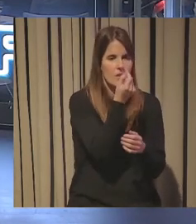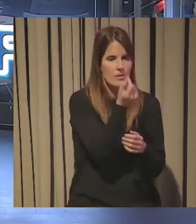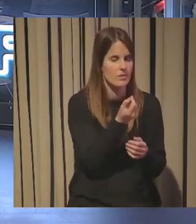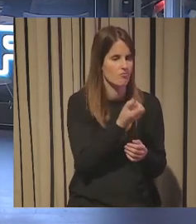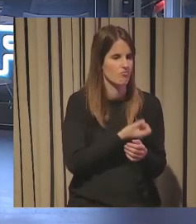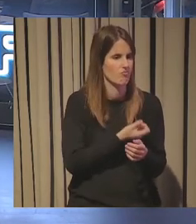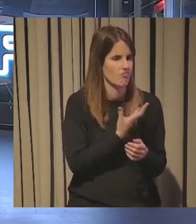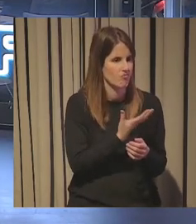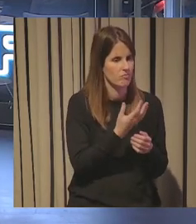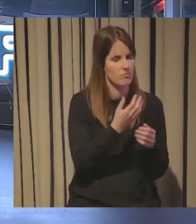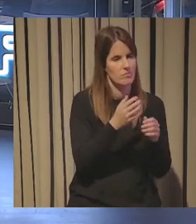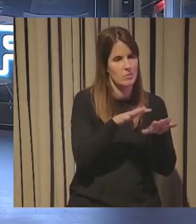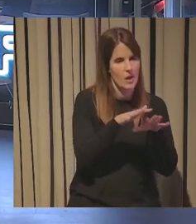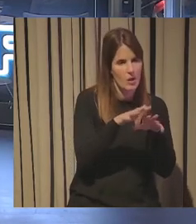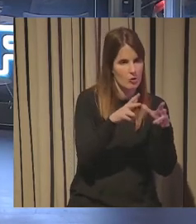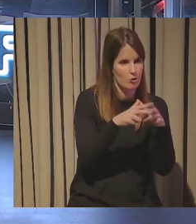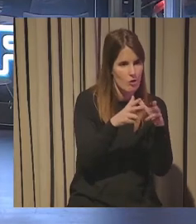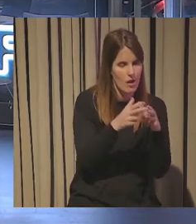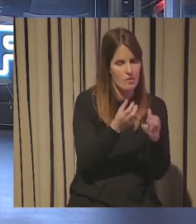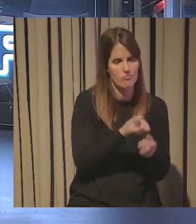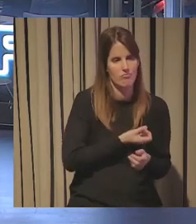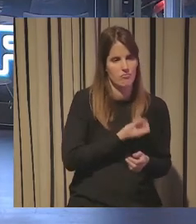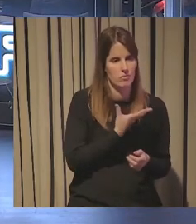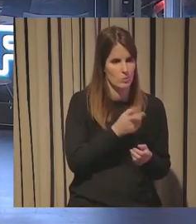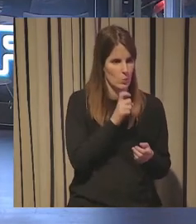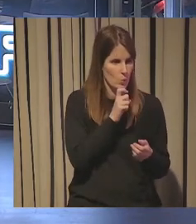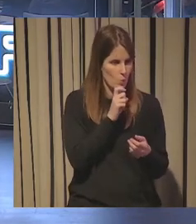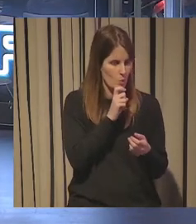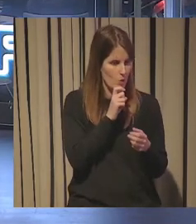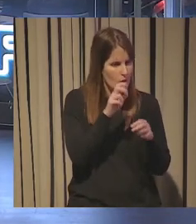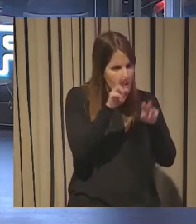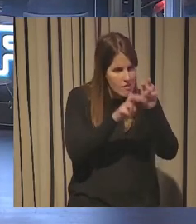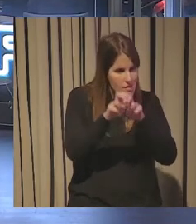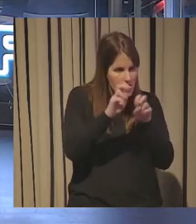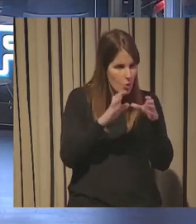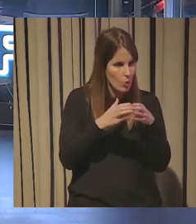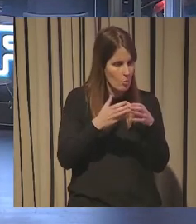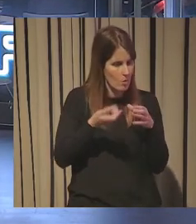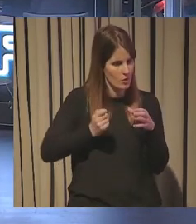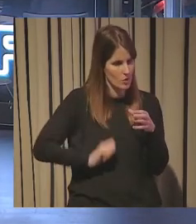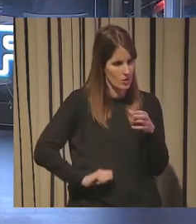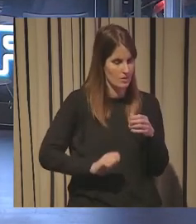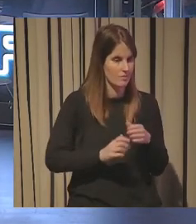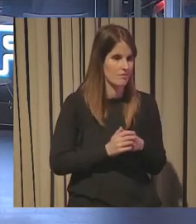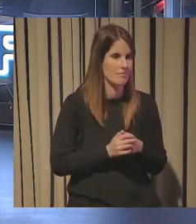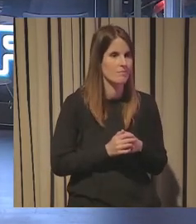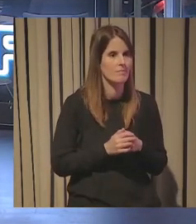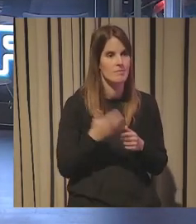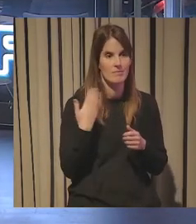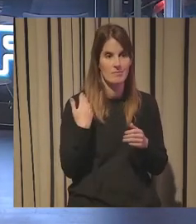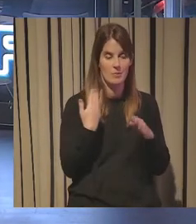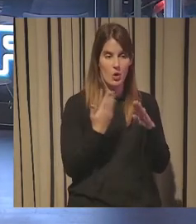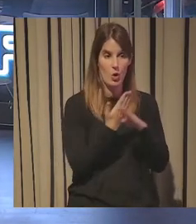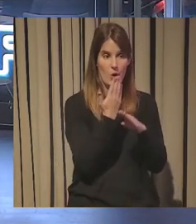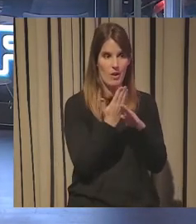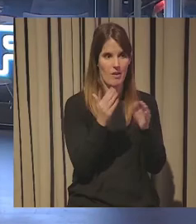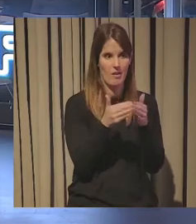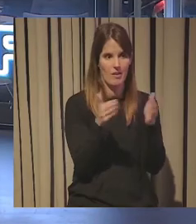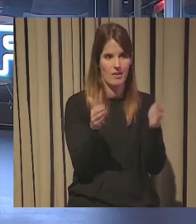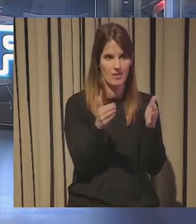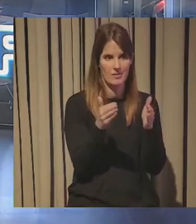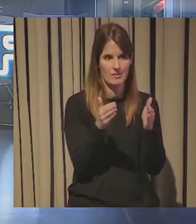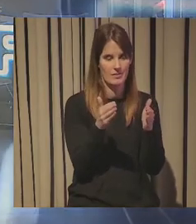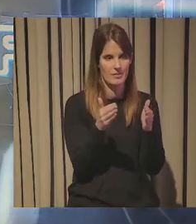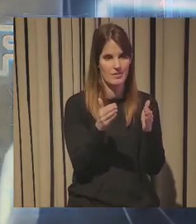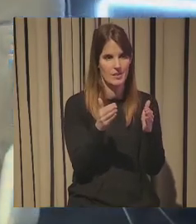que le gusta la acción social ¿cómo lo hacemos? Aislando un poco como iniciamos la jornada es un poco lo que decía yo creo que aquí la